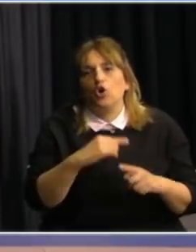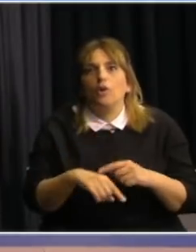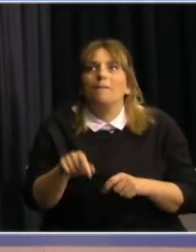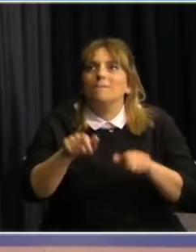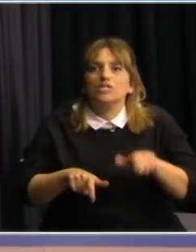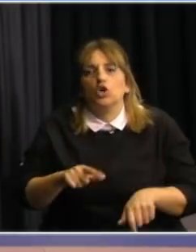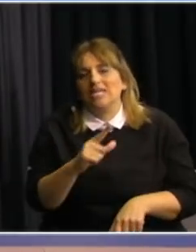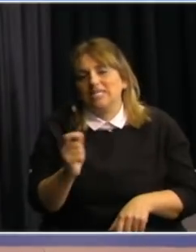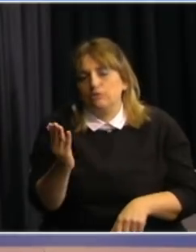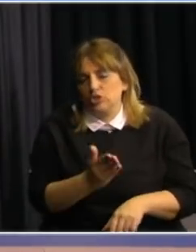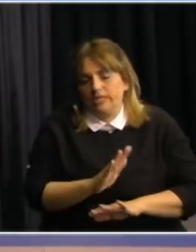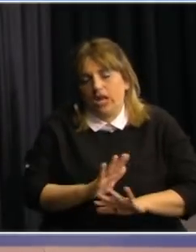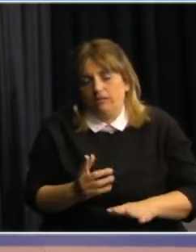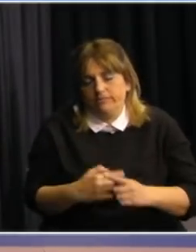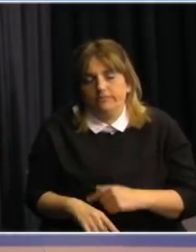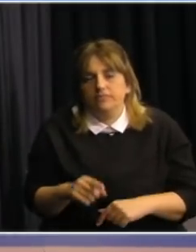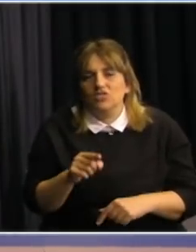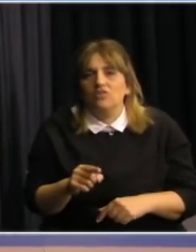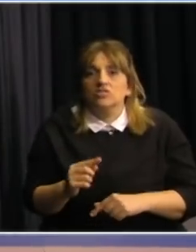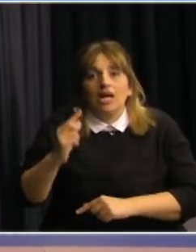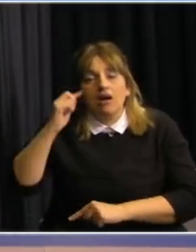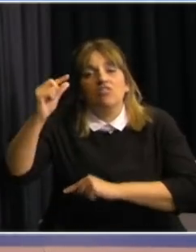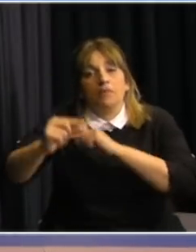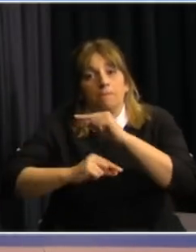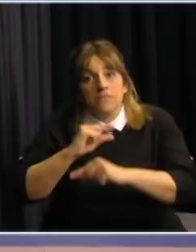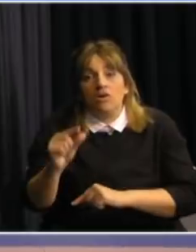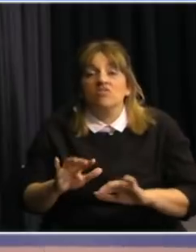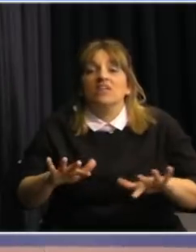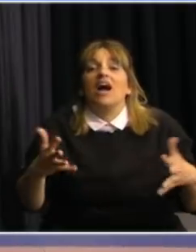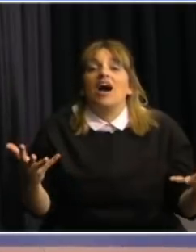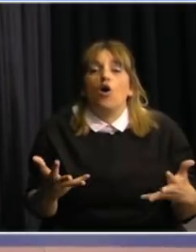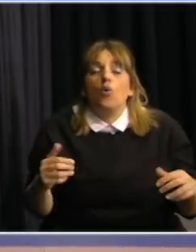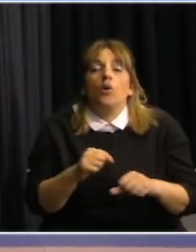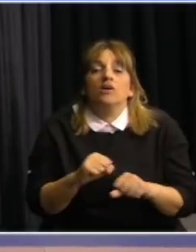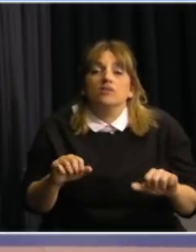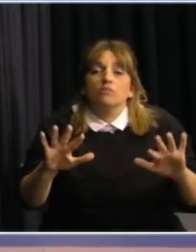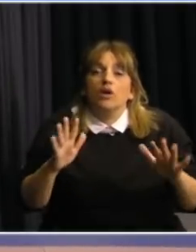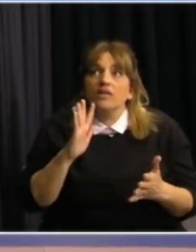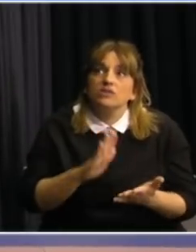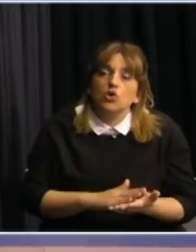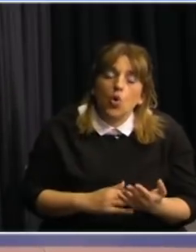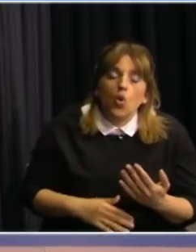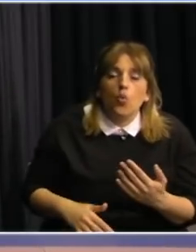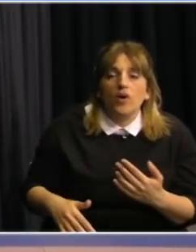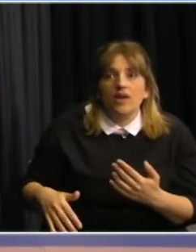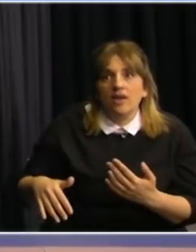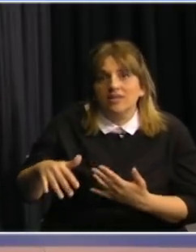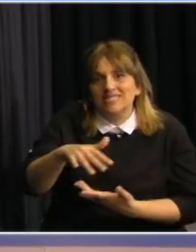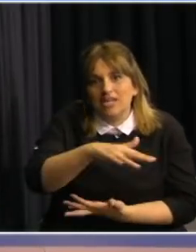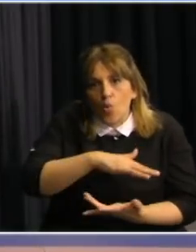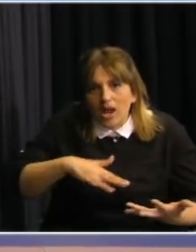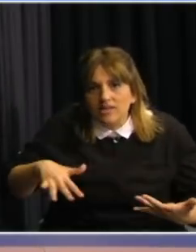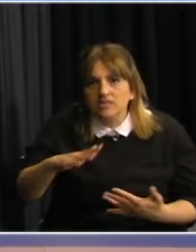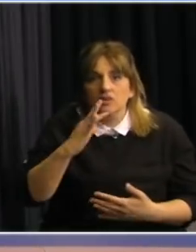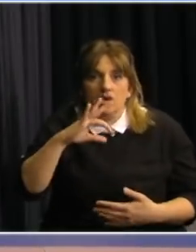eso no va a ocurrir entonces en ese eje de la progresividad quizás ahora y en función del nivel de circulación viral que todavía sigue siendo bajo